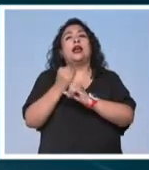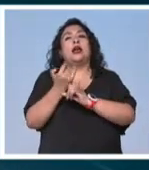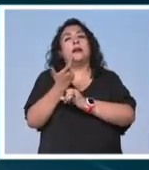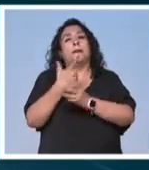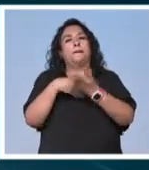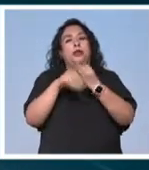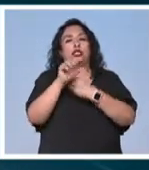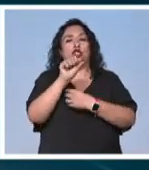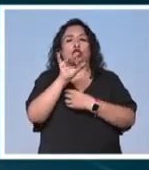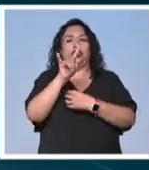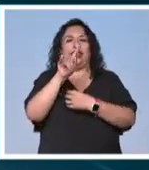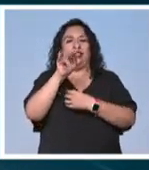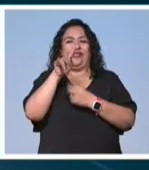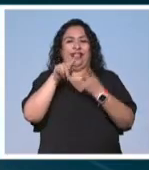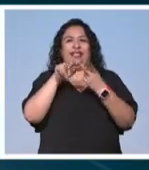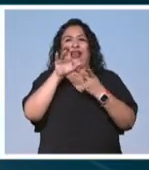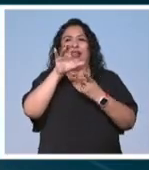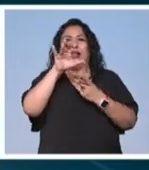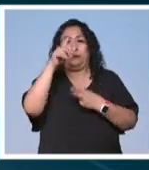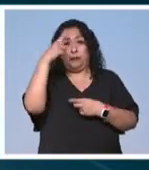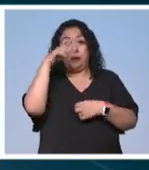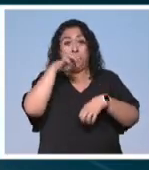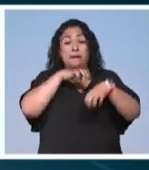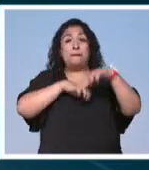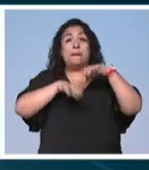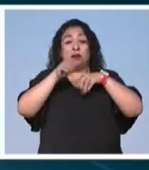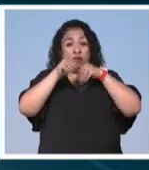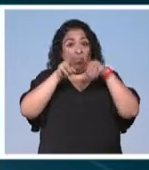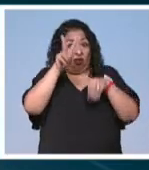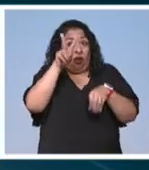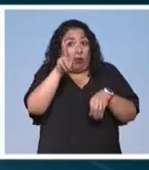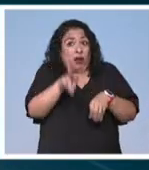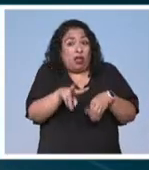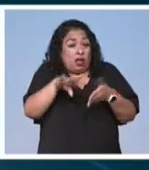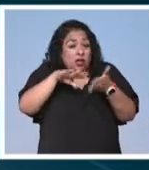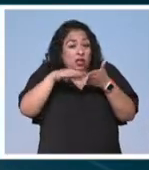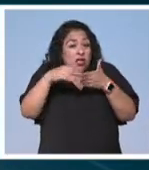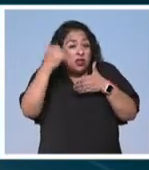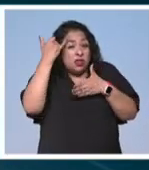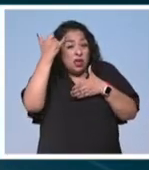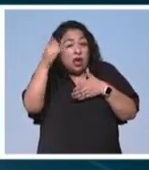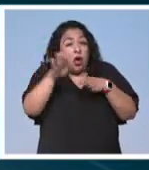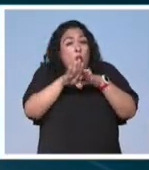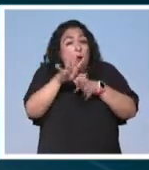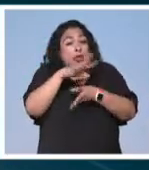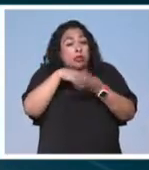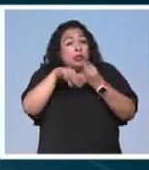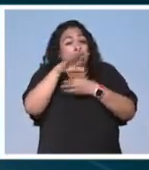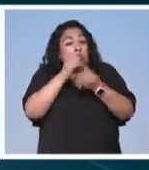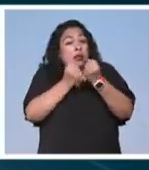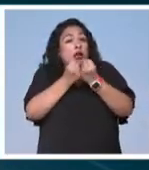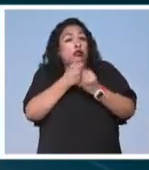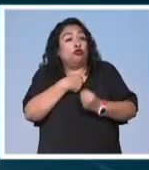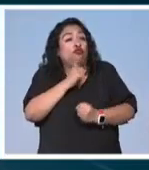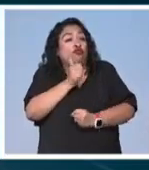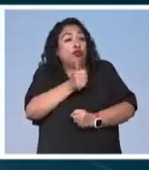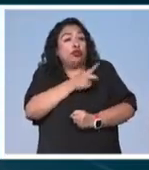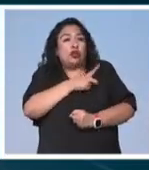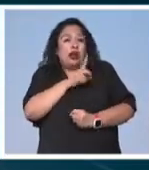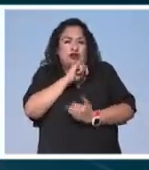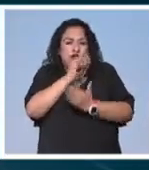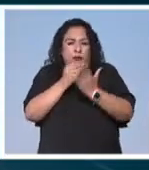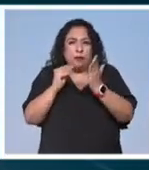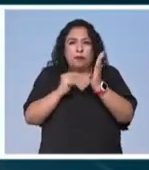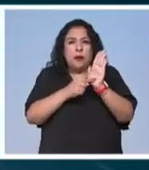sostenibilidad y clima para que las empresas desarrollen verdaderas estrategias de sostenibilidad que tendrán que reportar en su